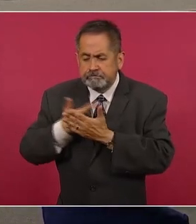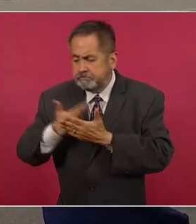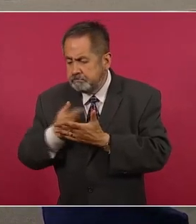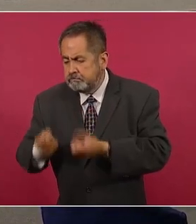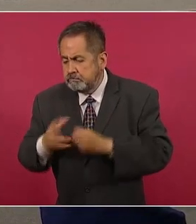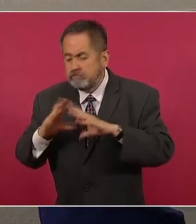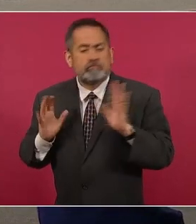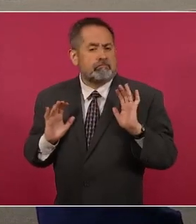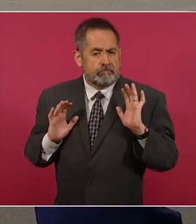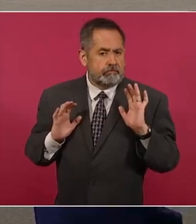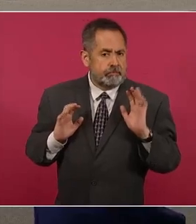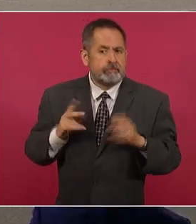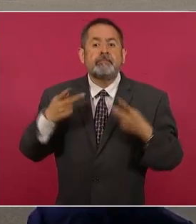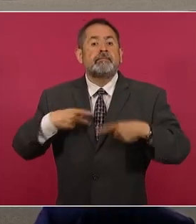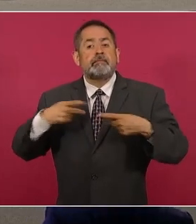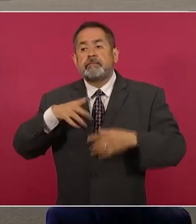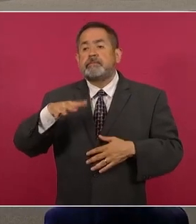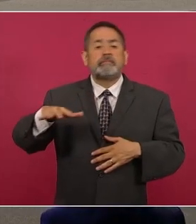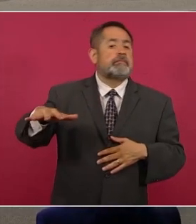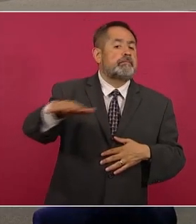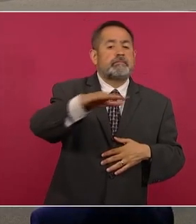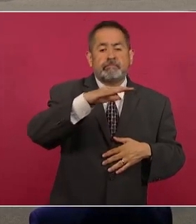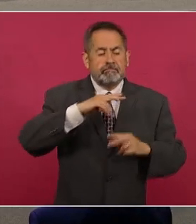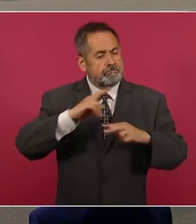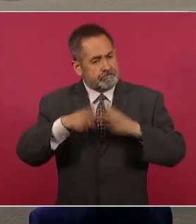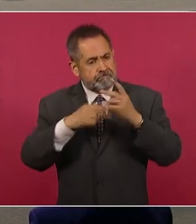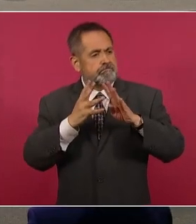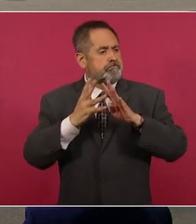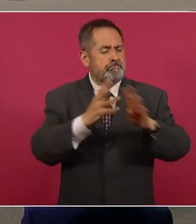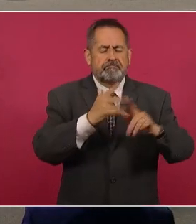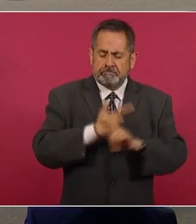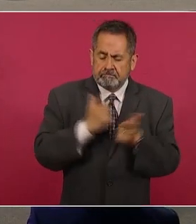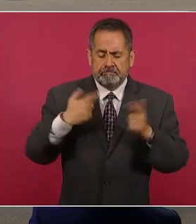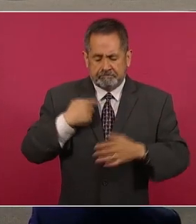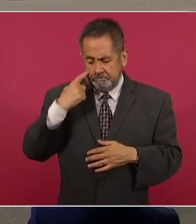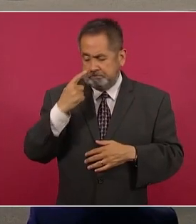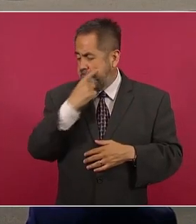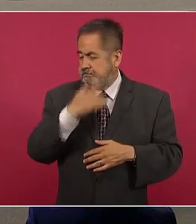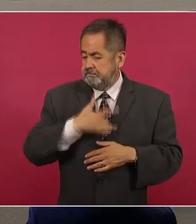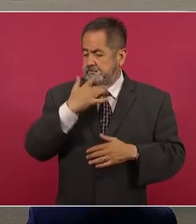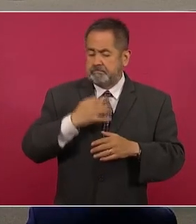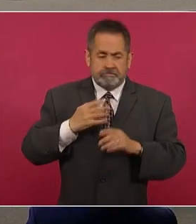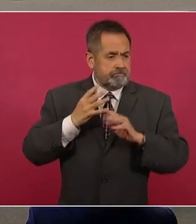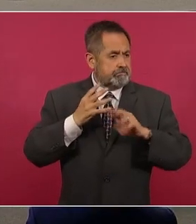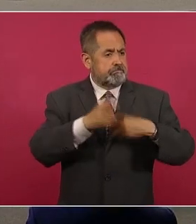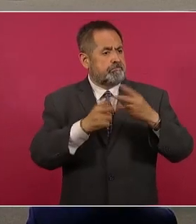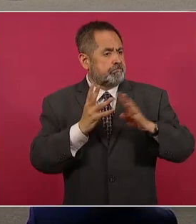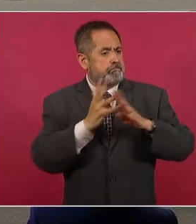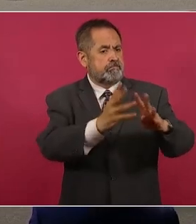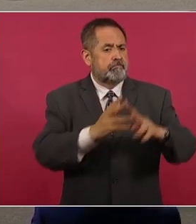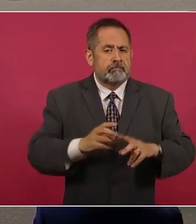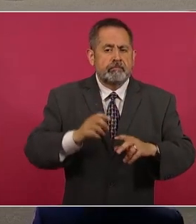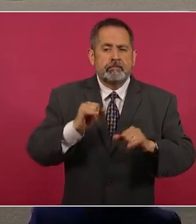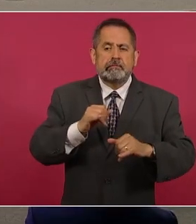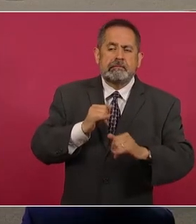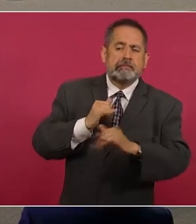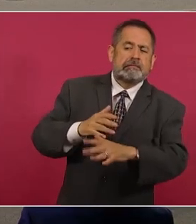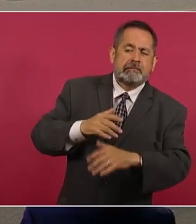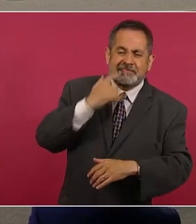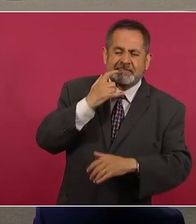vayamos a votar con libertad, sin coacción, sin ninguna de las trampas a las que nos hemos enfrentado.